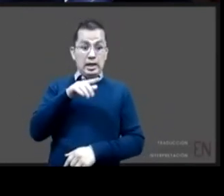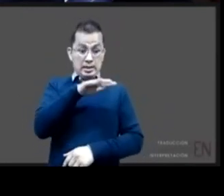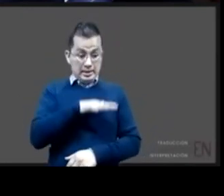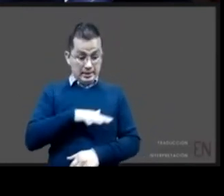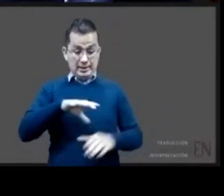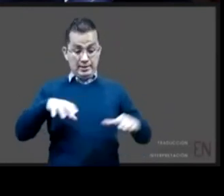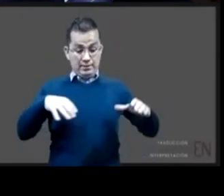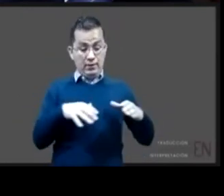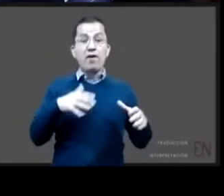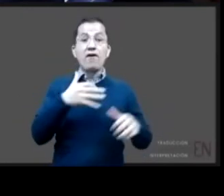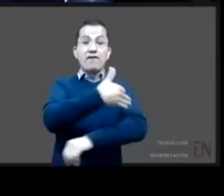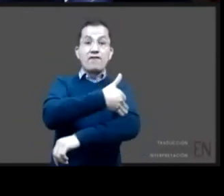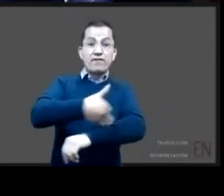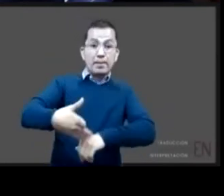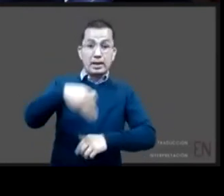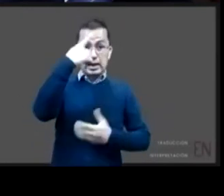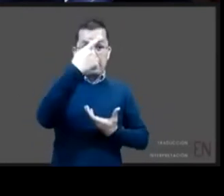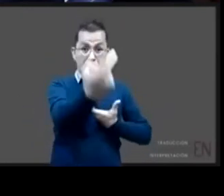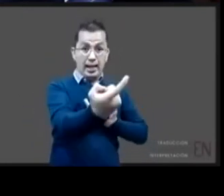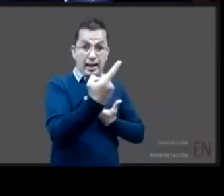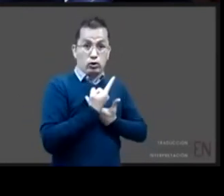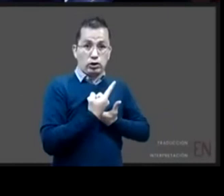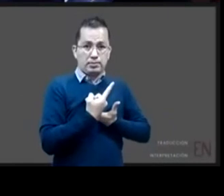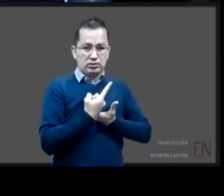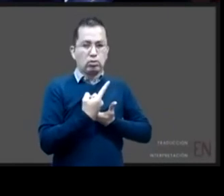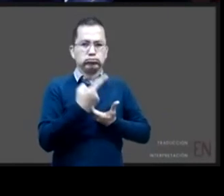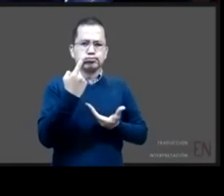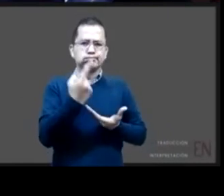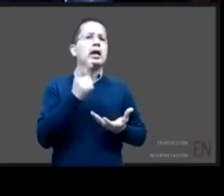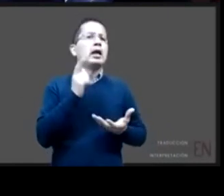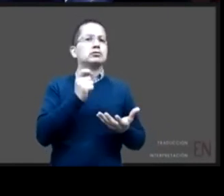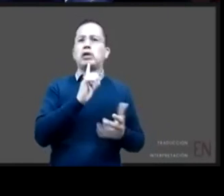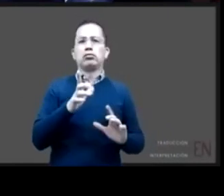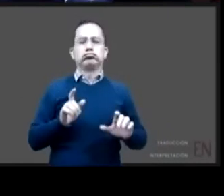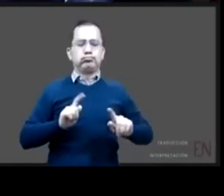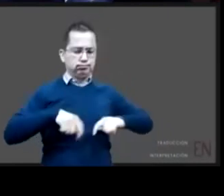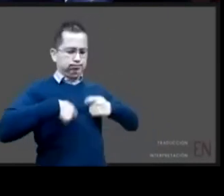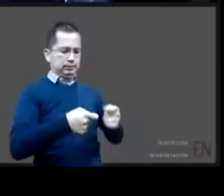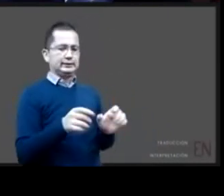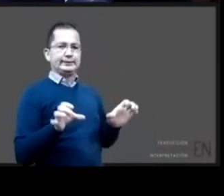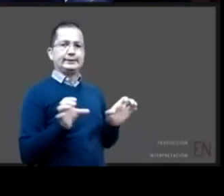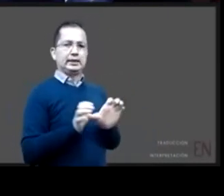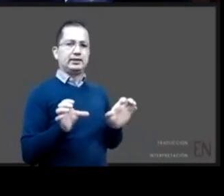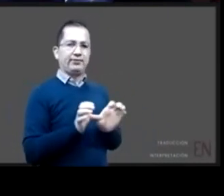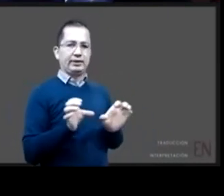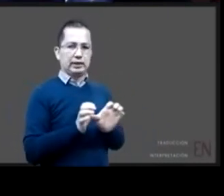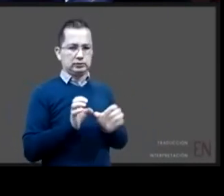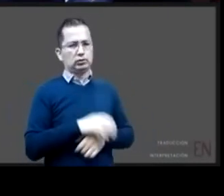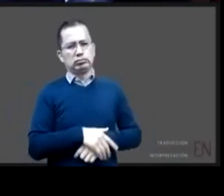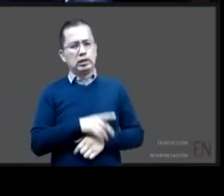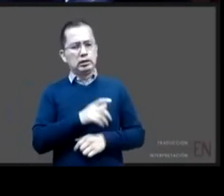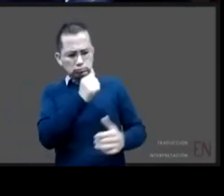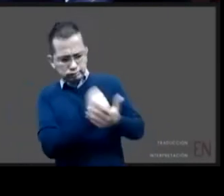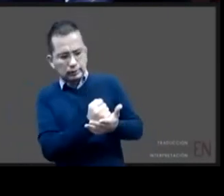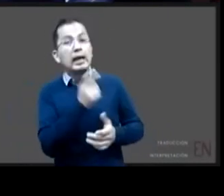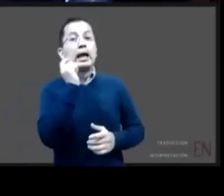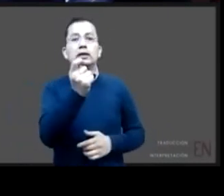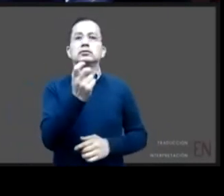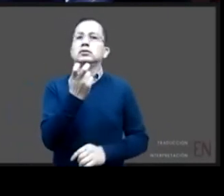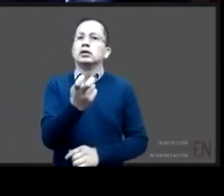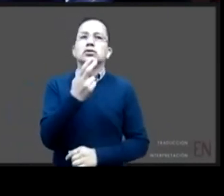si esto ha sido para nosotros un cambio sustancial y radical de una visión